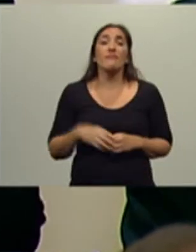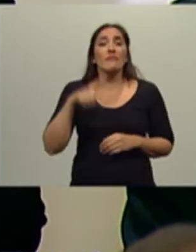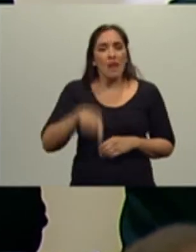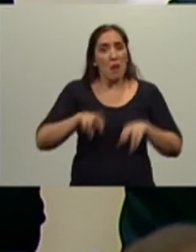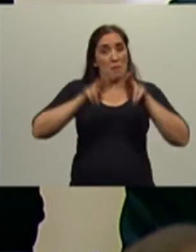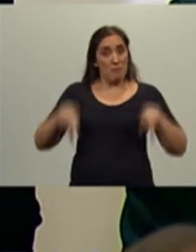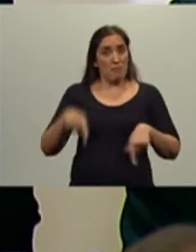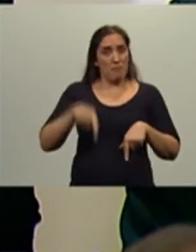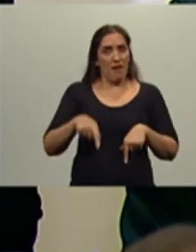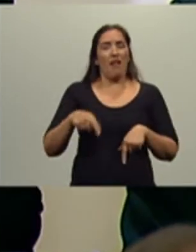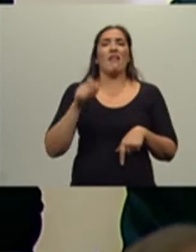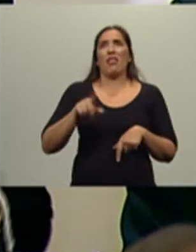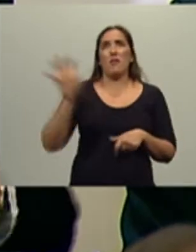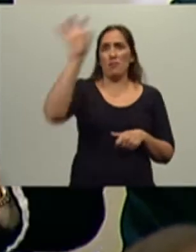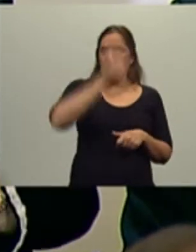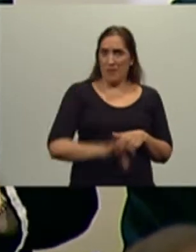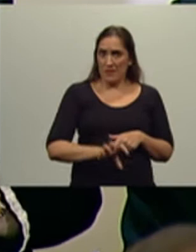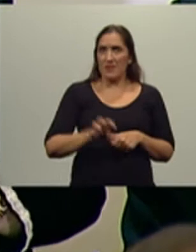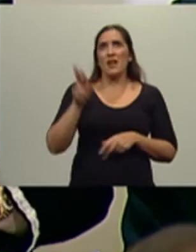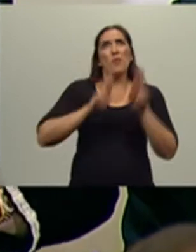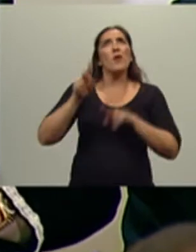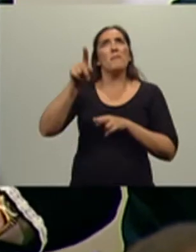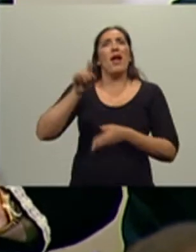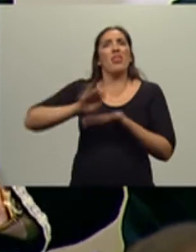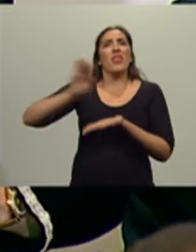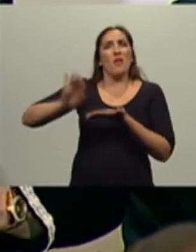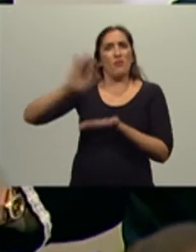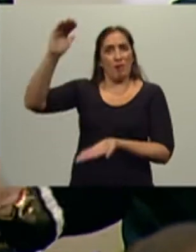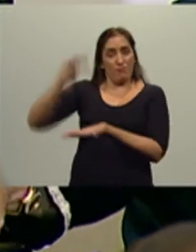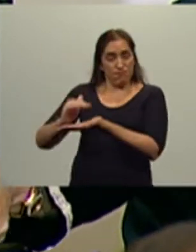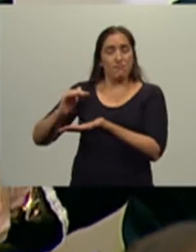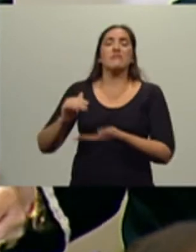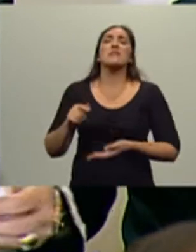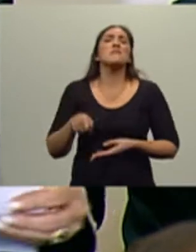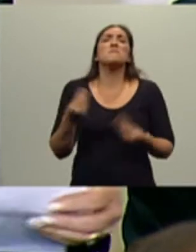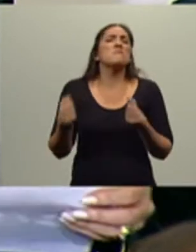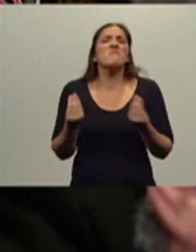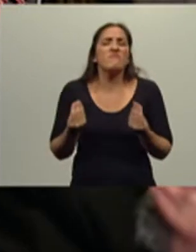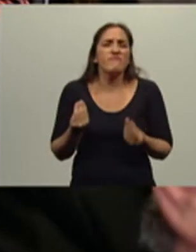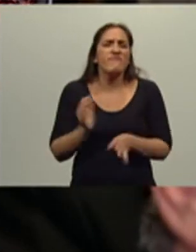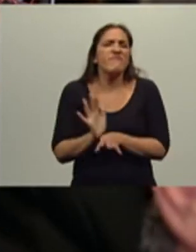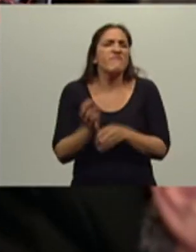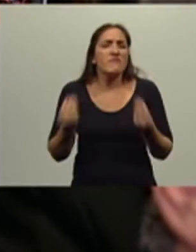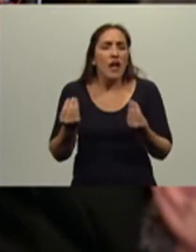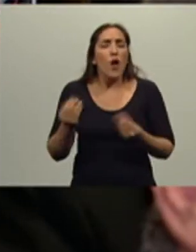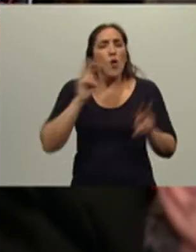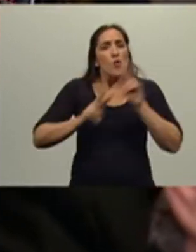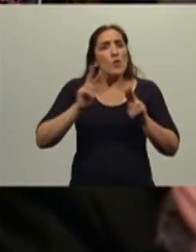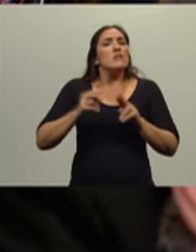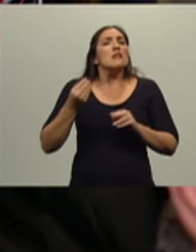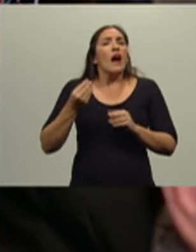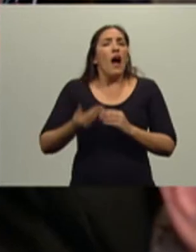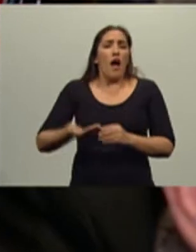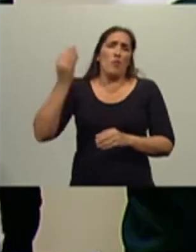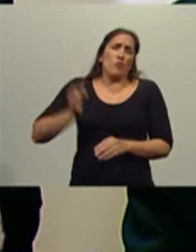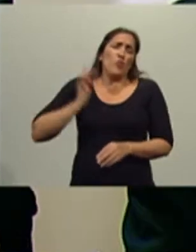este plan federal de desendeudamiento de las provincias significa, bueno, superar la situación que se vivió